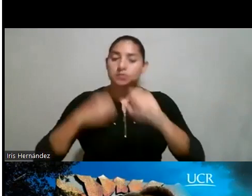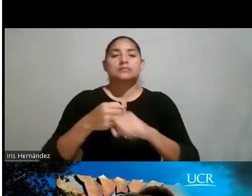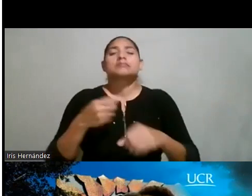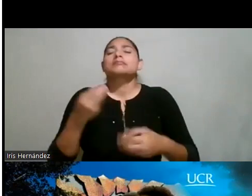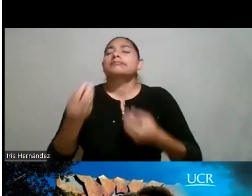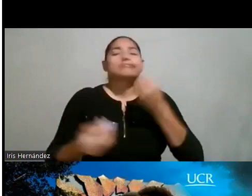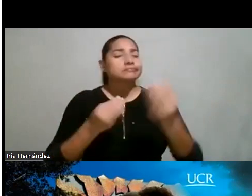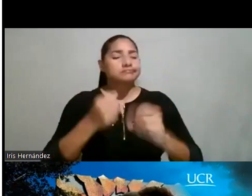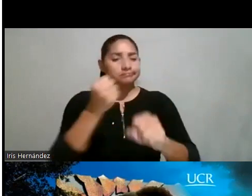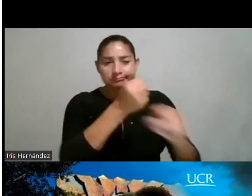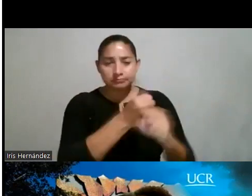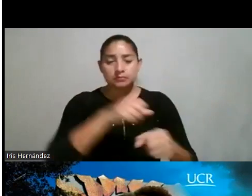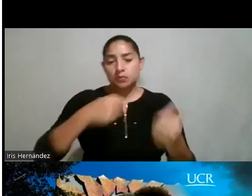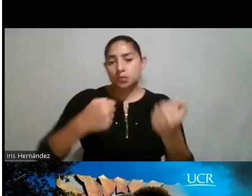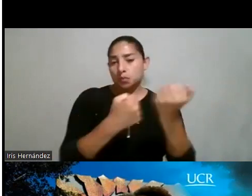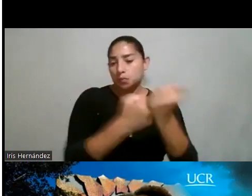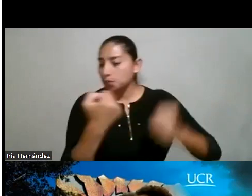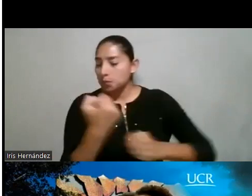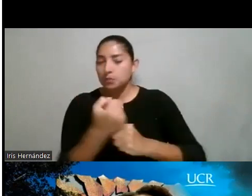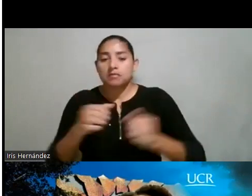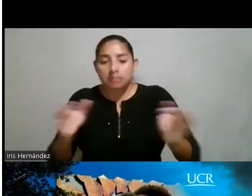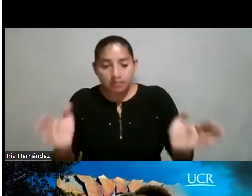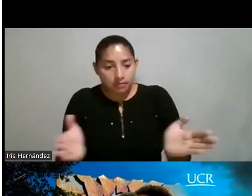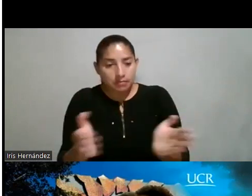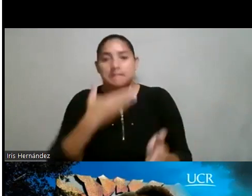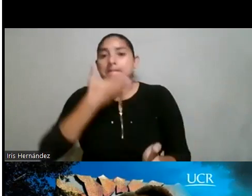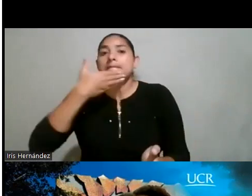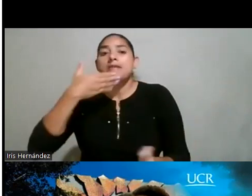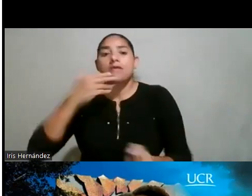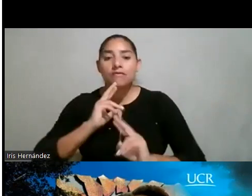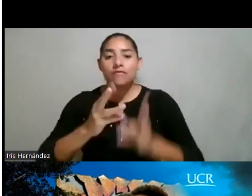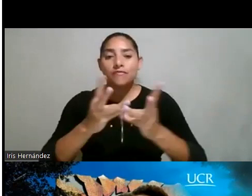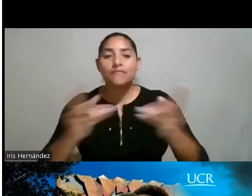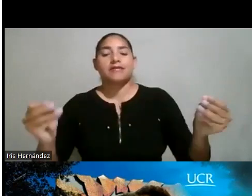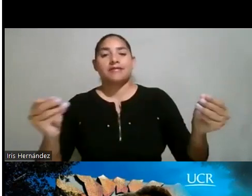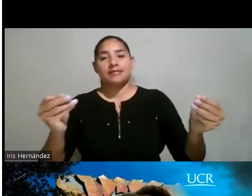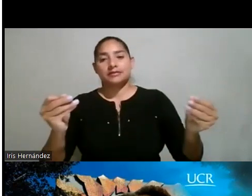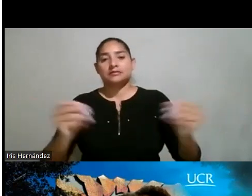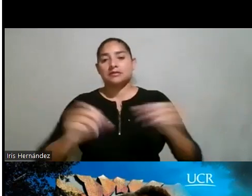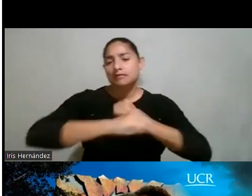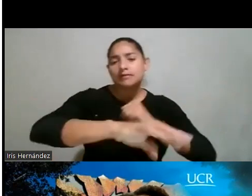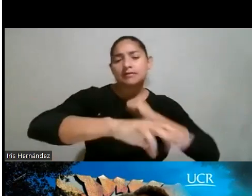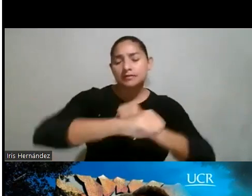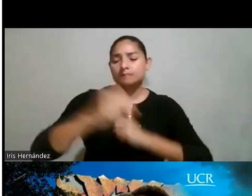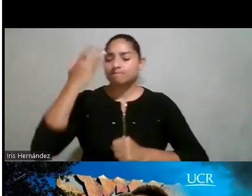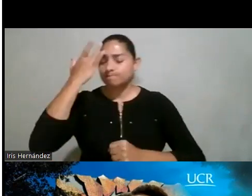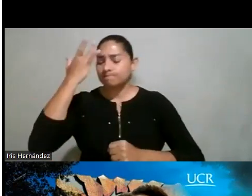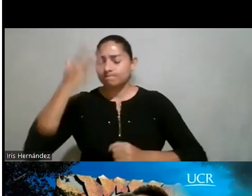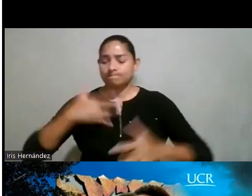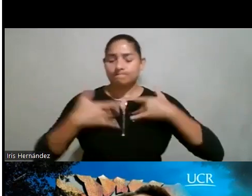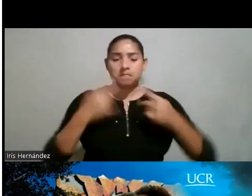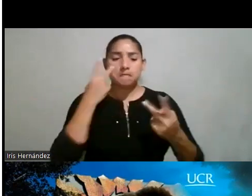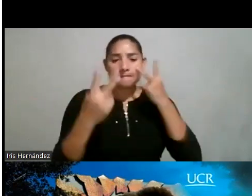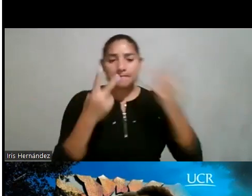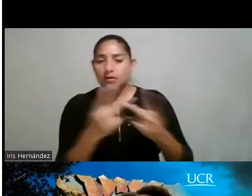El trabajo cooperativo, sin duda, es el que provee los mejores resultados, ¿verdad? Las campañas de sensibilización y visibilización de